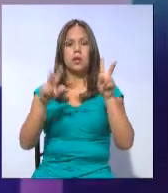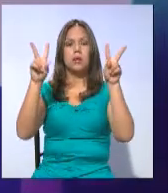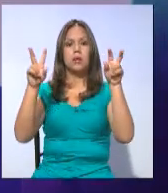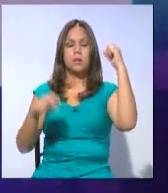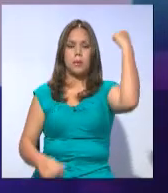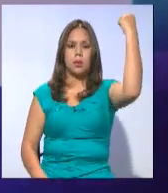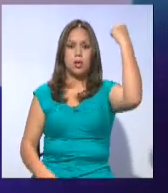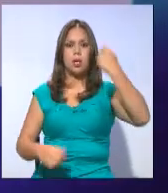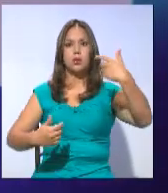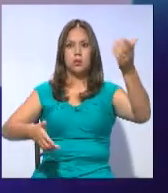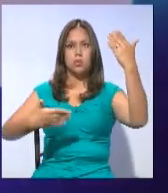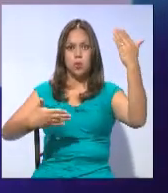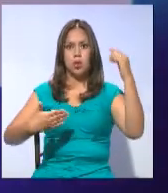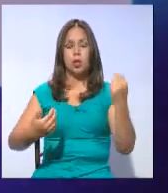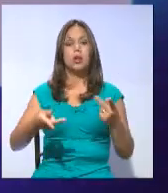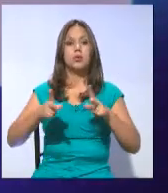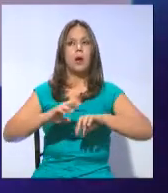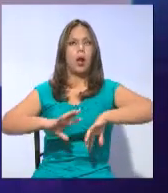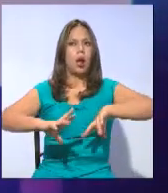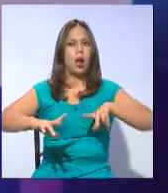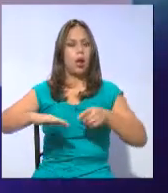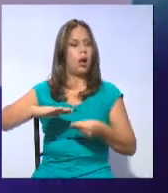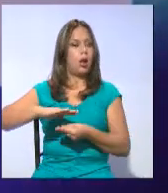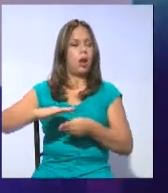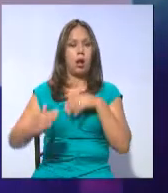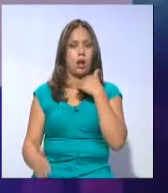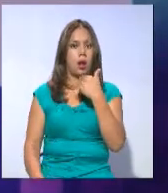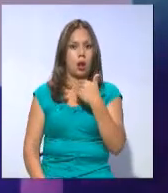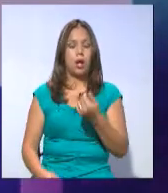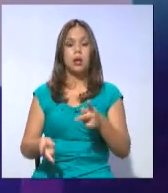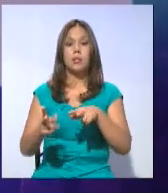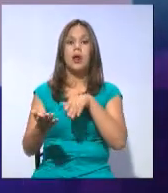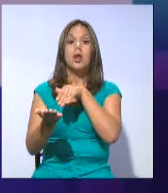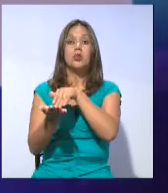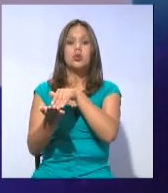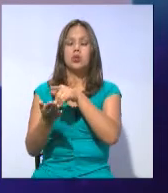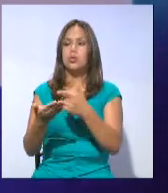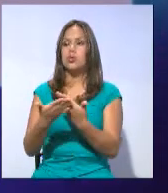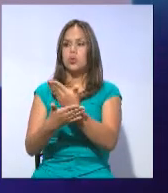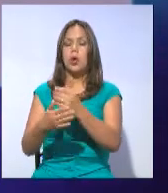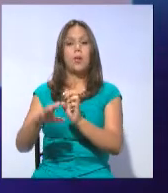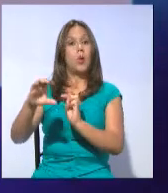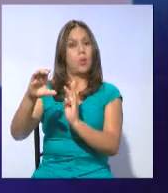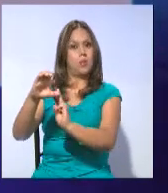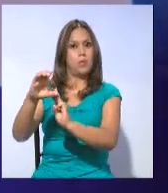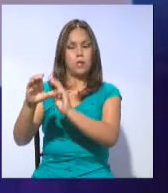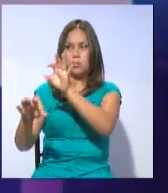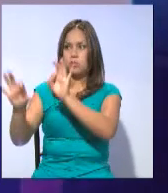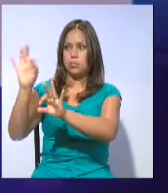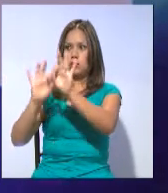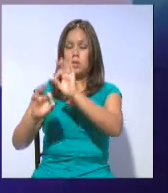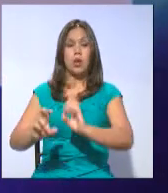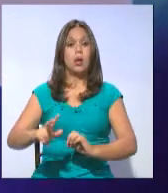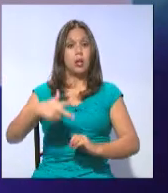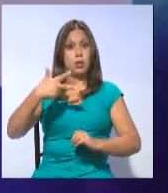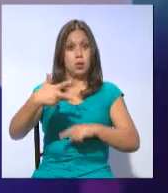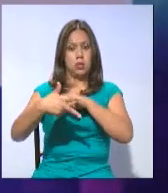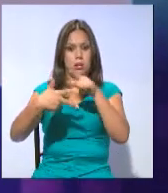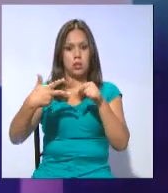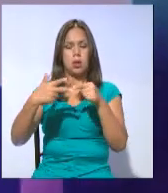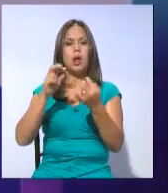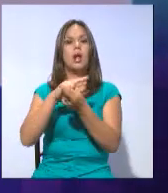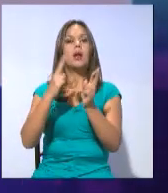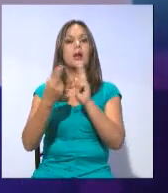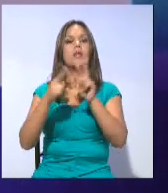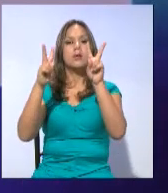políticos a culpables de corrupción. La segunda, elegir nuevos miembros del Consejo de Participación Ciudadana. La tercera, dejar sin efecto la enmienda